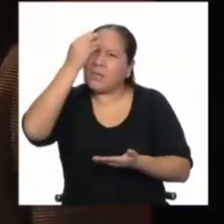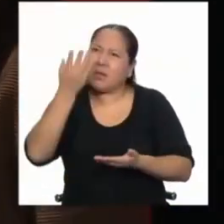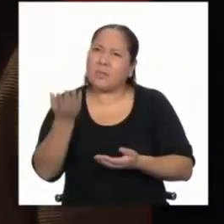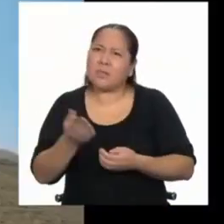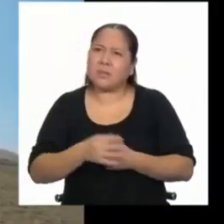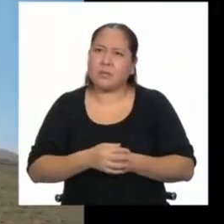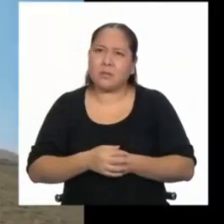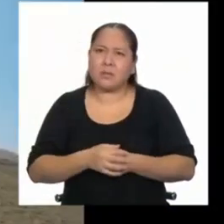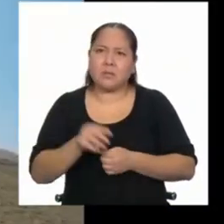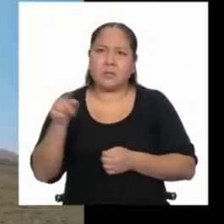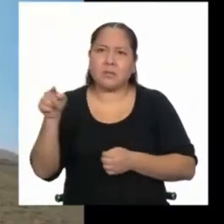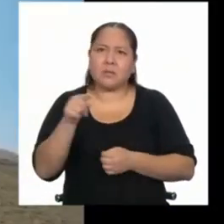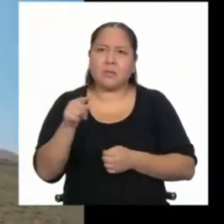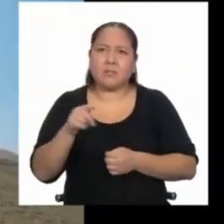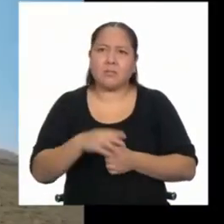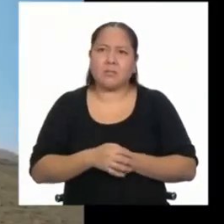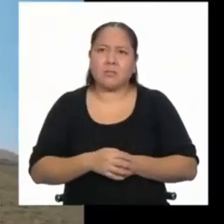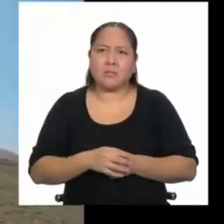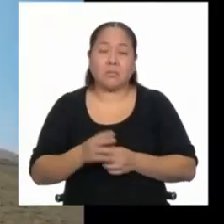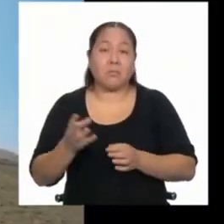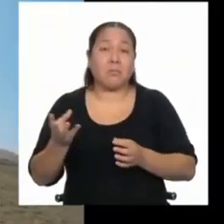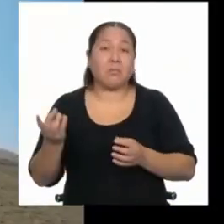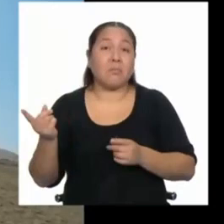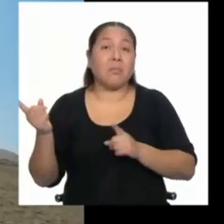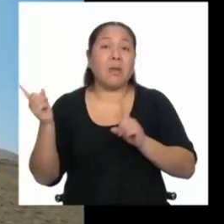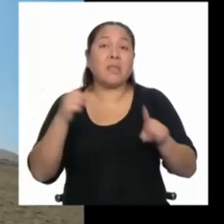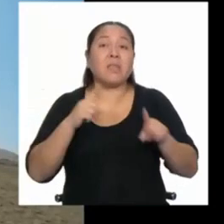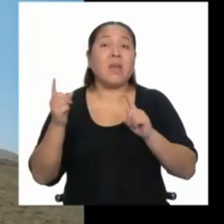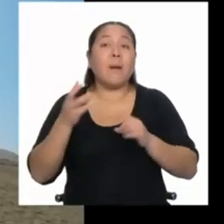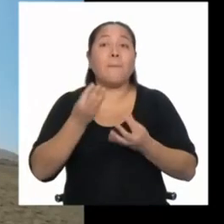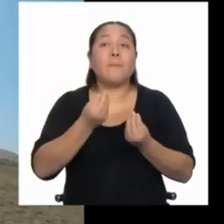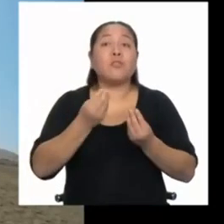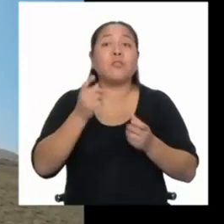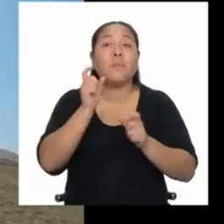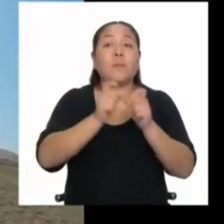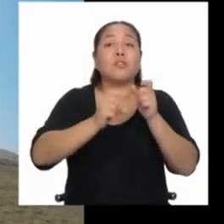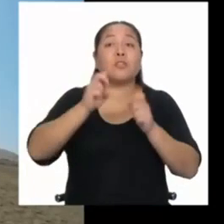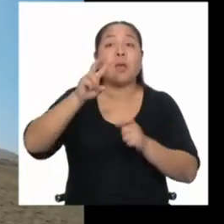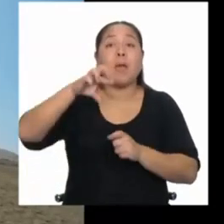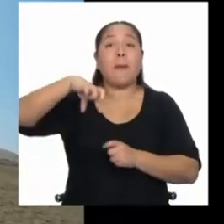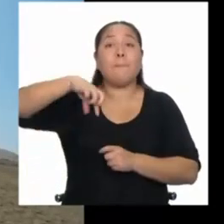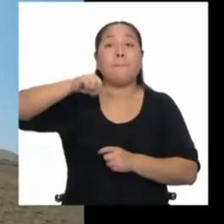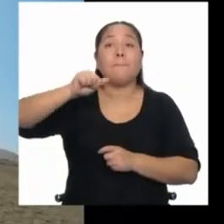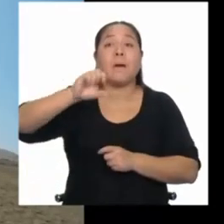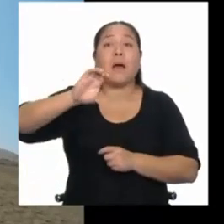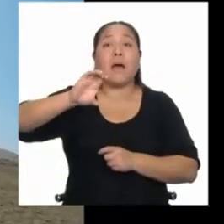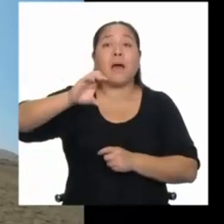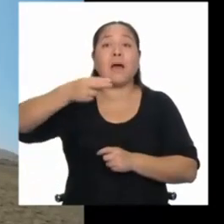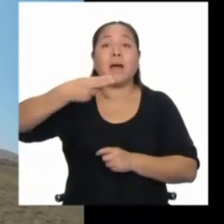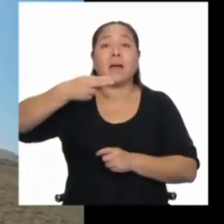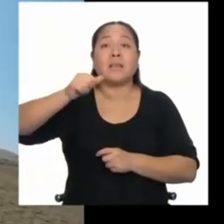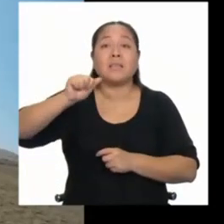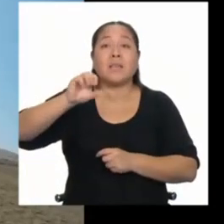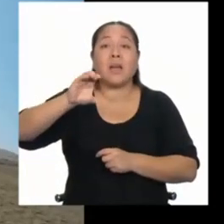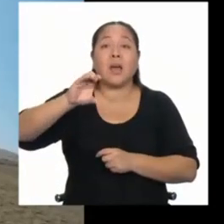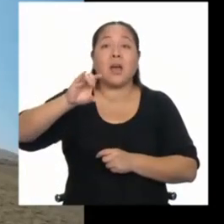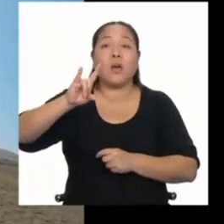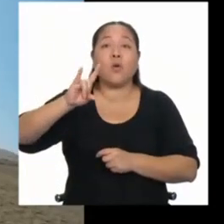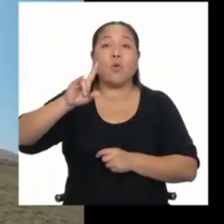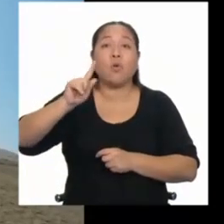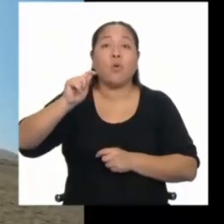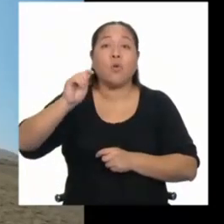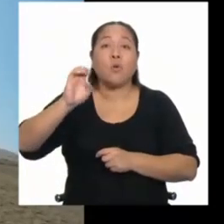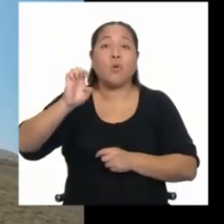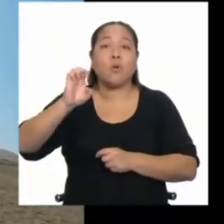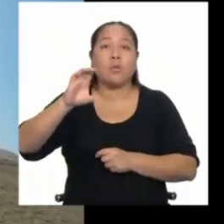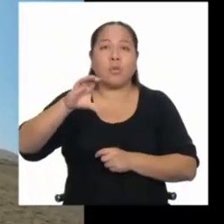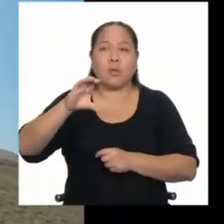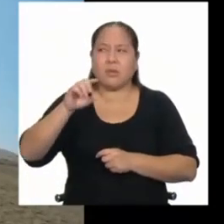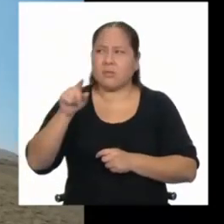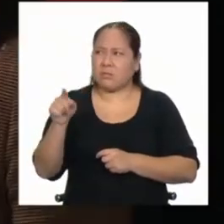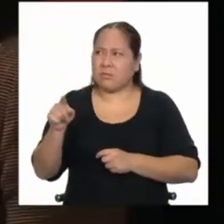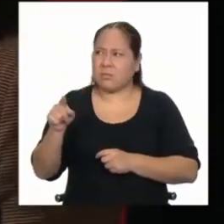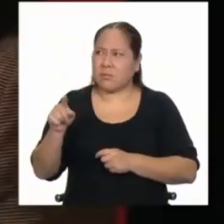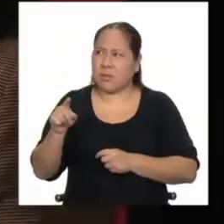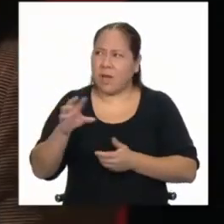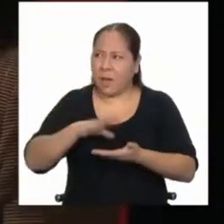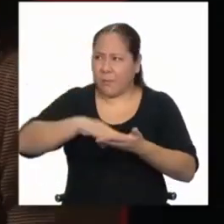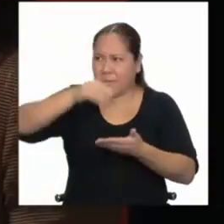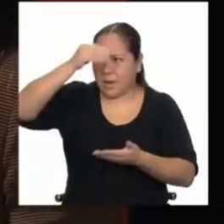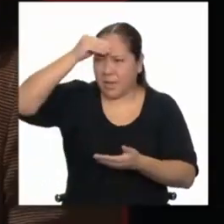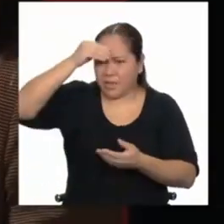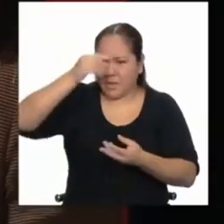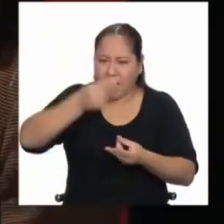venían de, muchos de Pachacútec, en Ventanilla, en una zona de las afueras de Lima, dije, han aprendido en la arena,